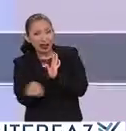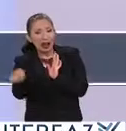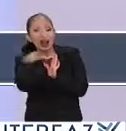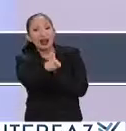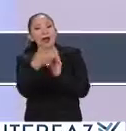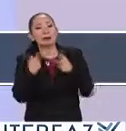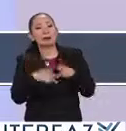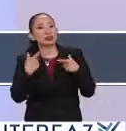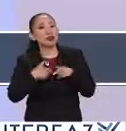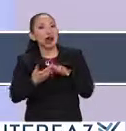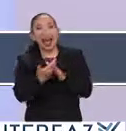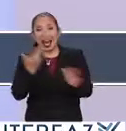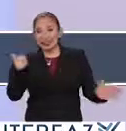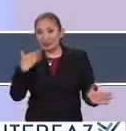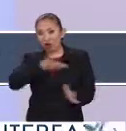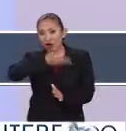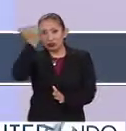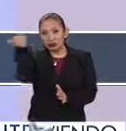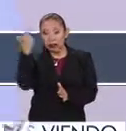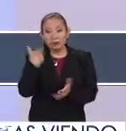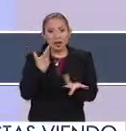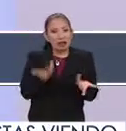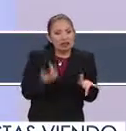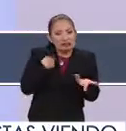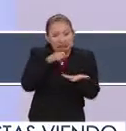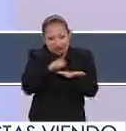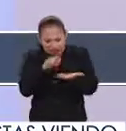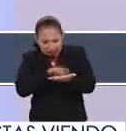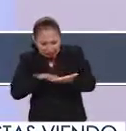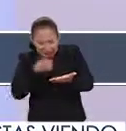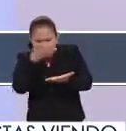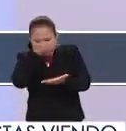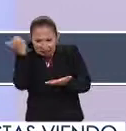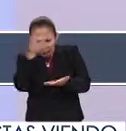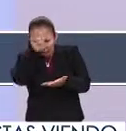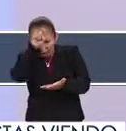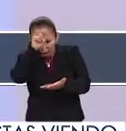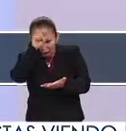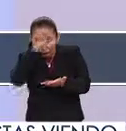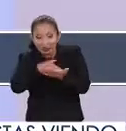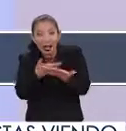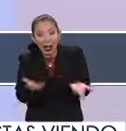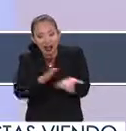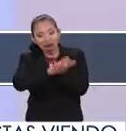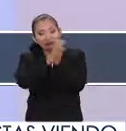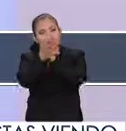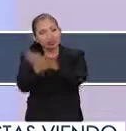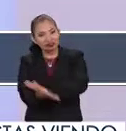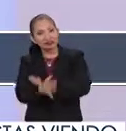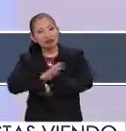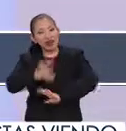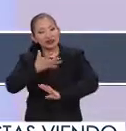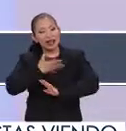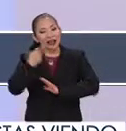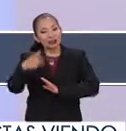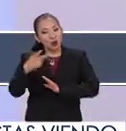personas que no dominan el proceso de alfabetización tengan ya ese